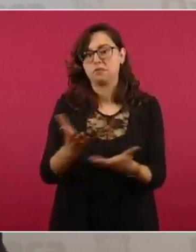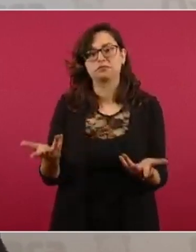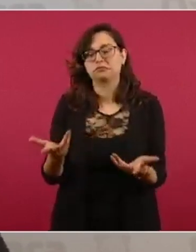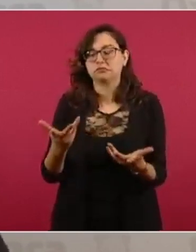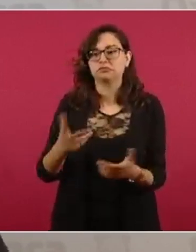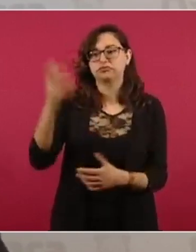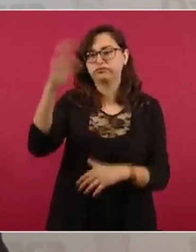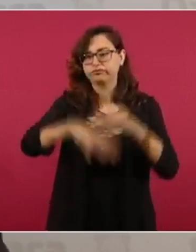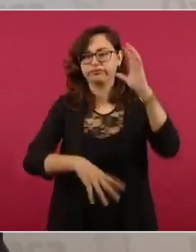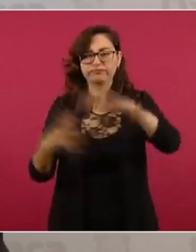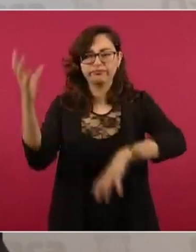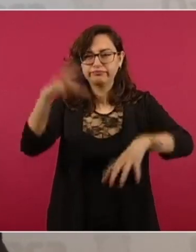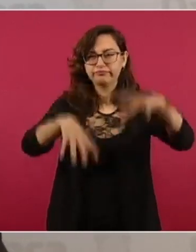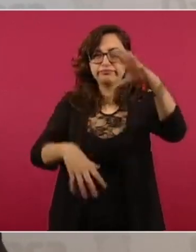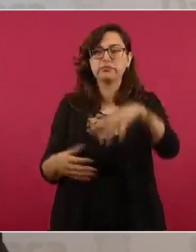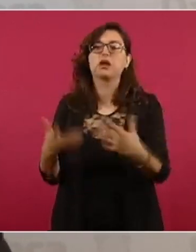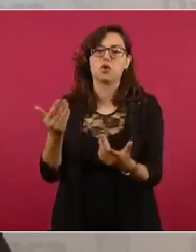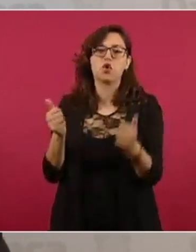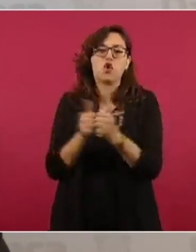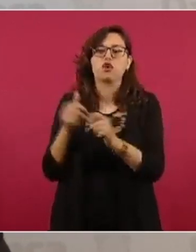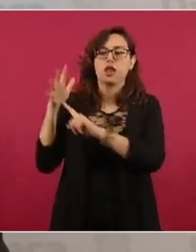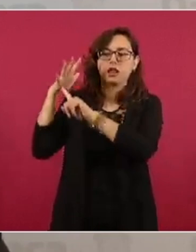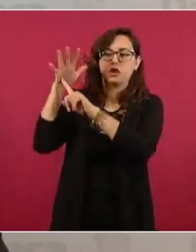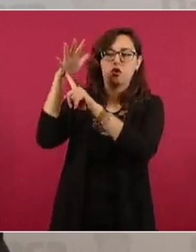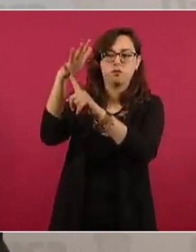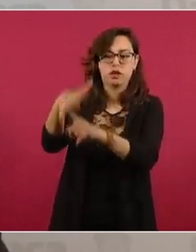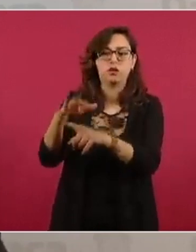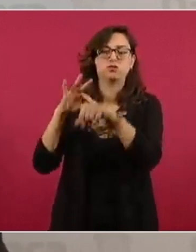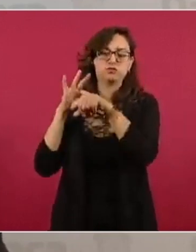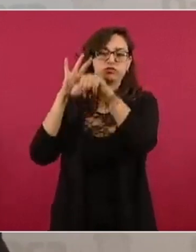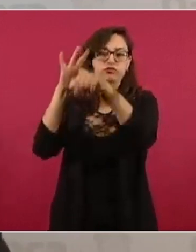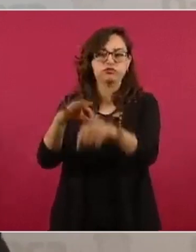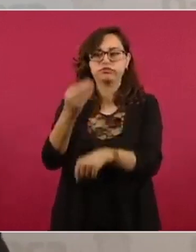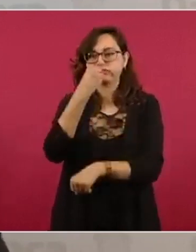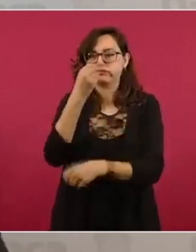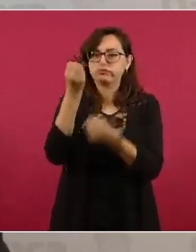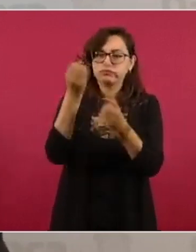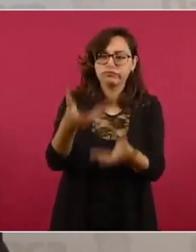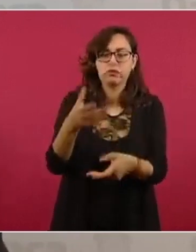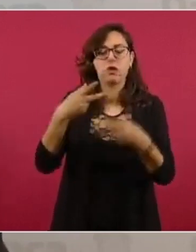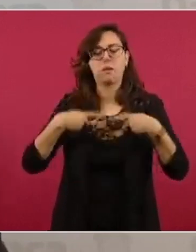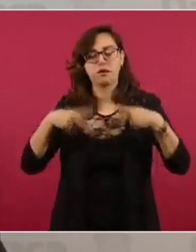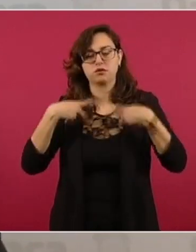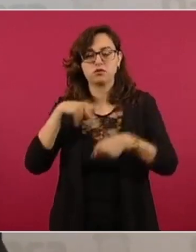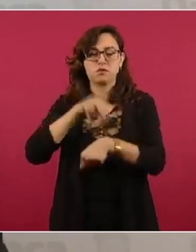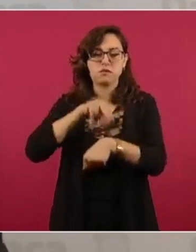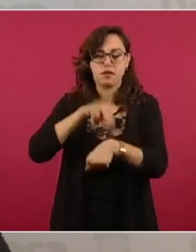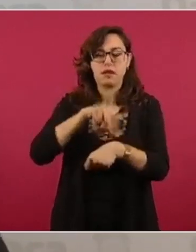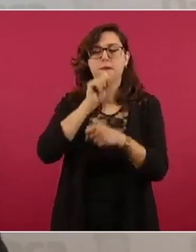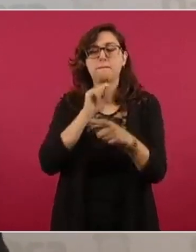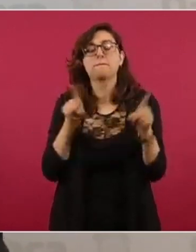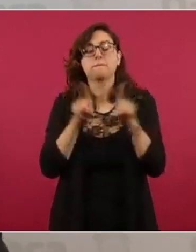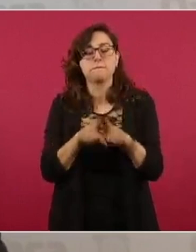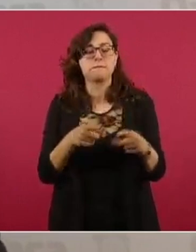médicos. En el plan DN-III se tienen más de 1.900 personas trabajando el ejército. El plan marina